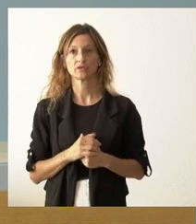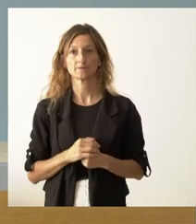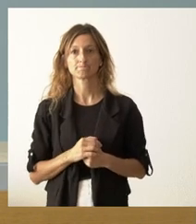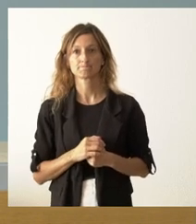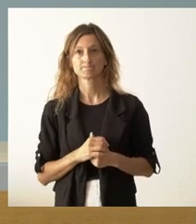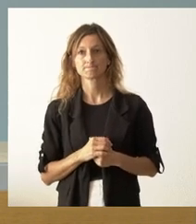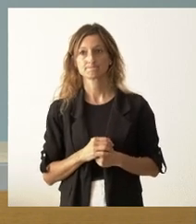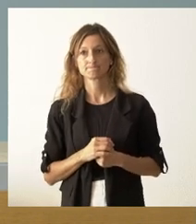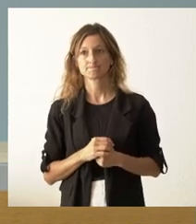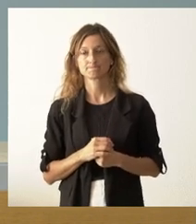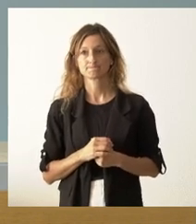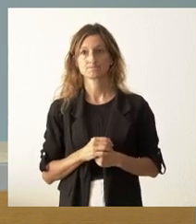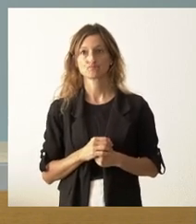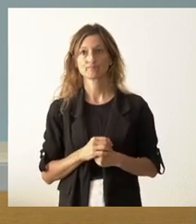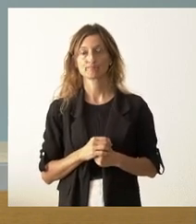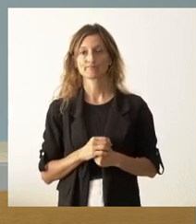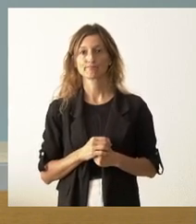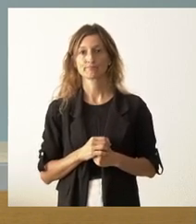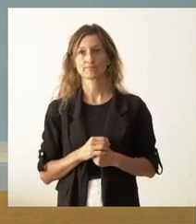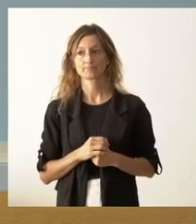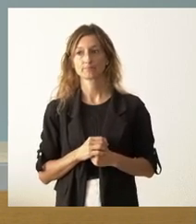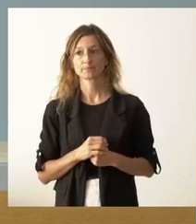pastoral, veo aquí, entiendo que es al pastoreo?